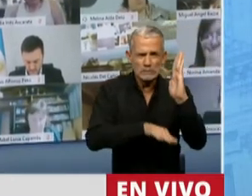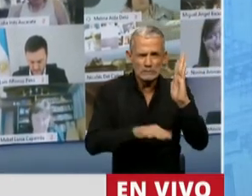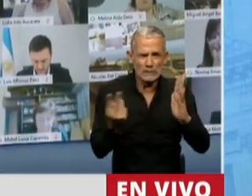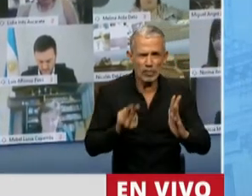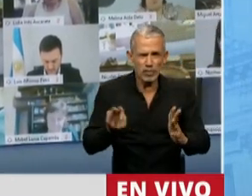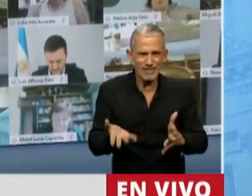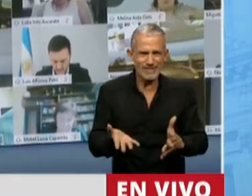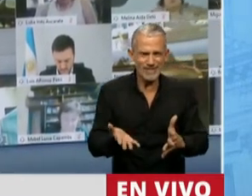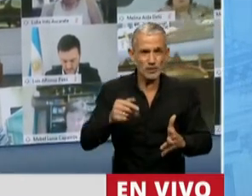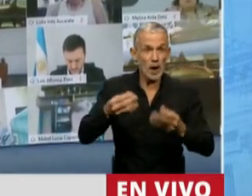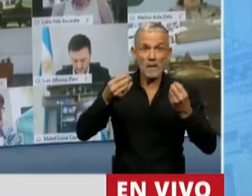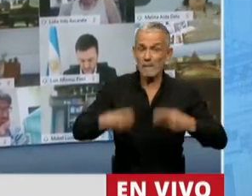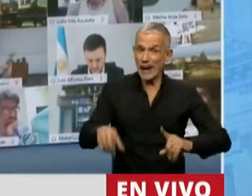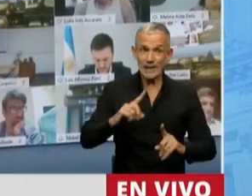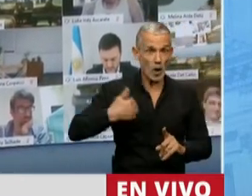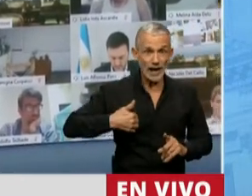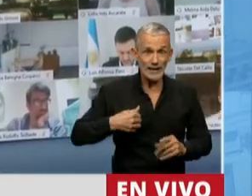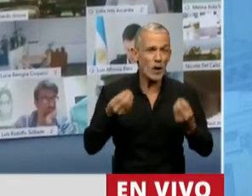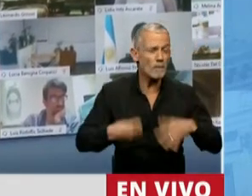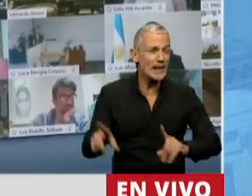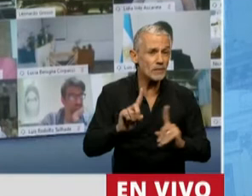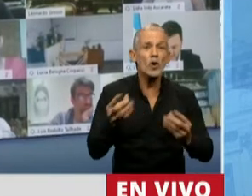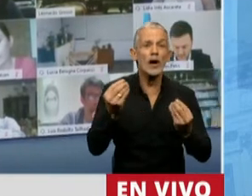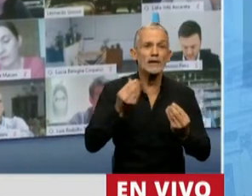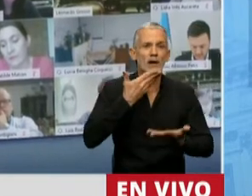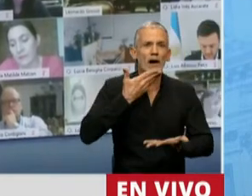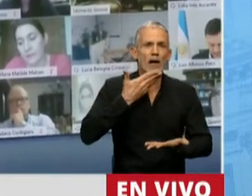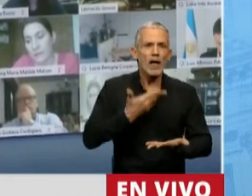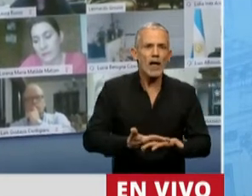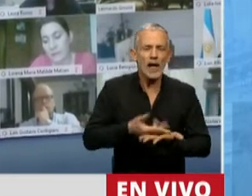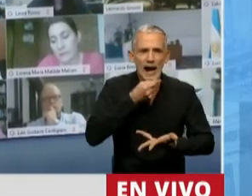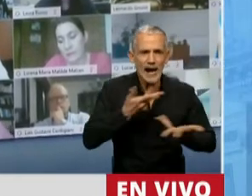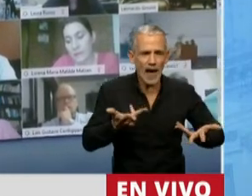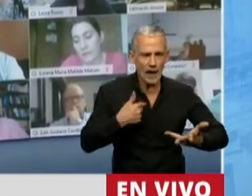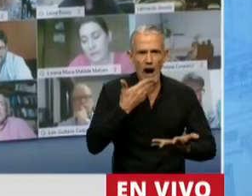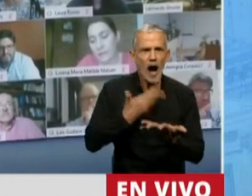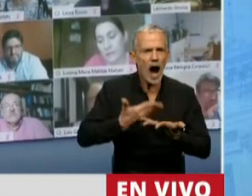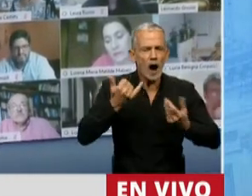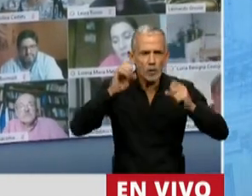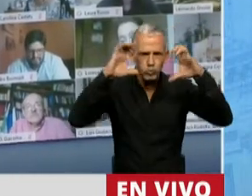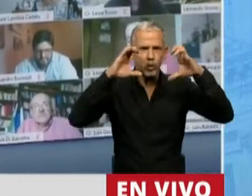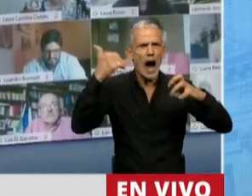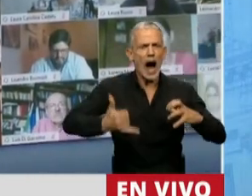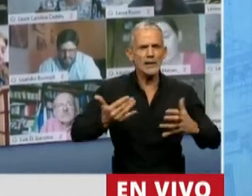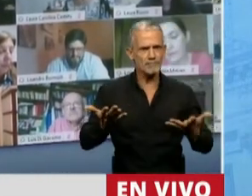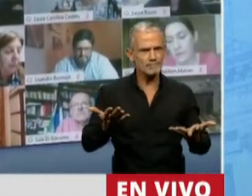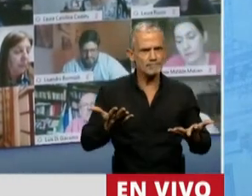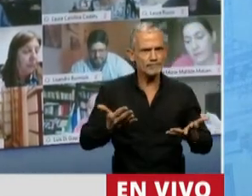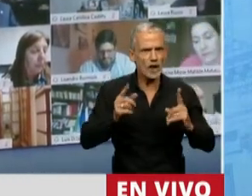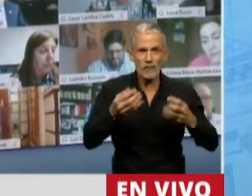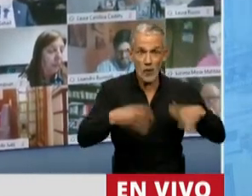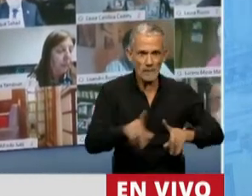Pero lo que no hemos perdido los argentinos es la capacidad de asombro. Y cuando empezamos a sentir cosas